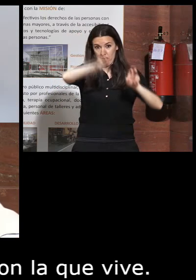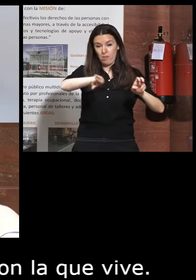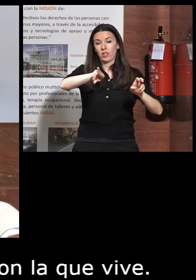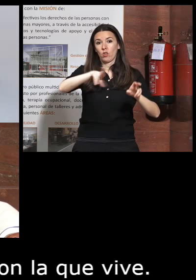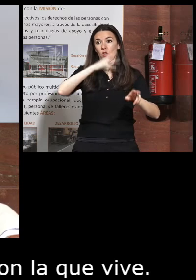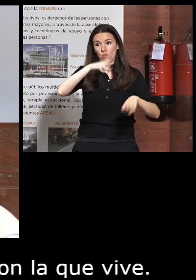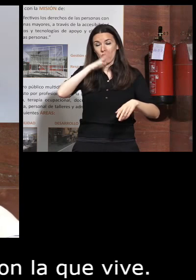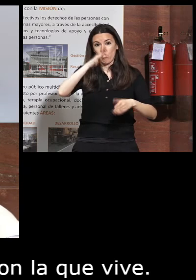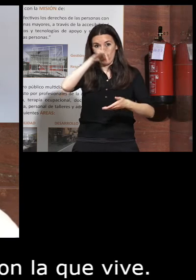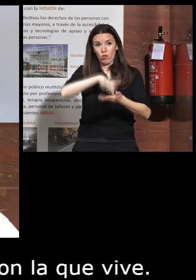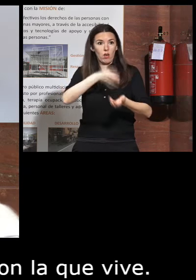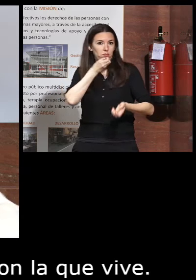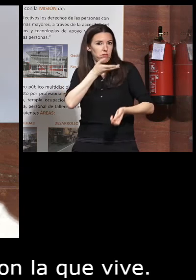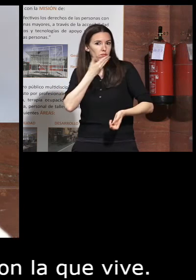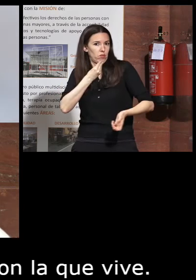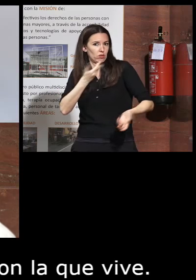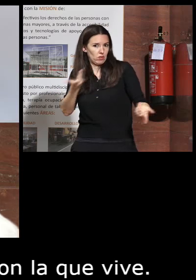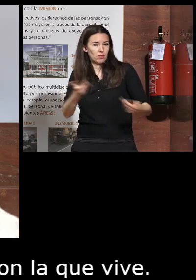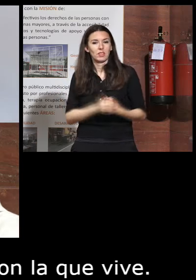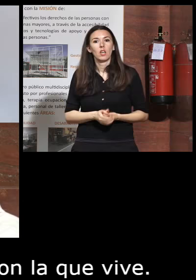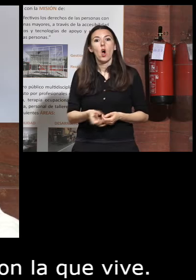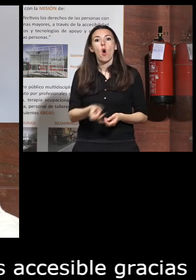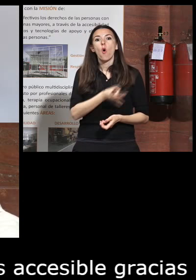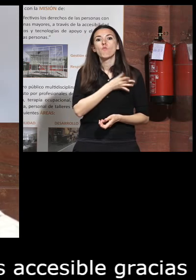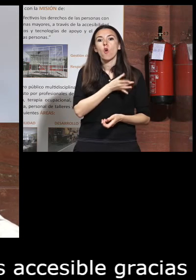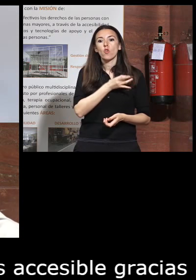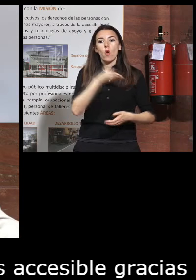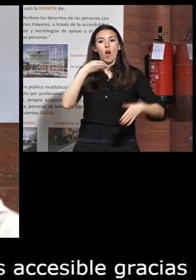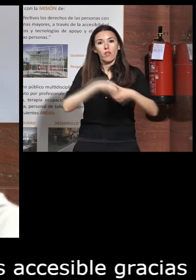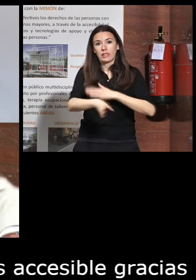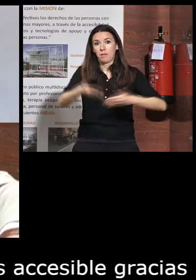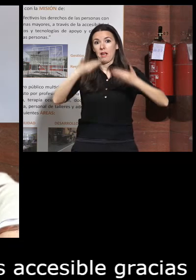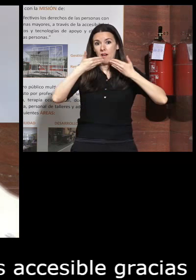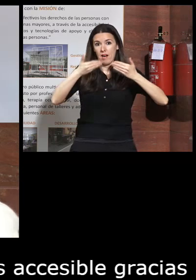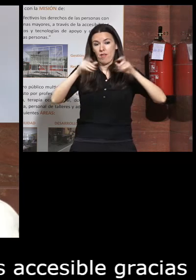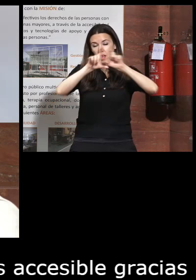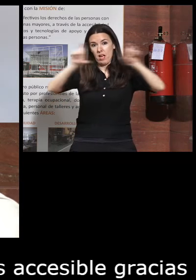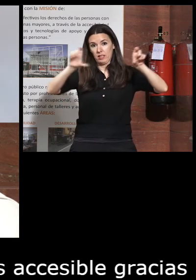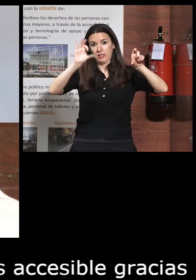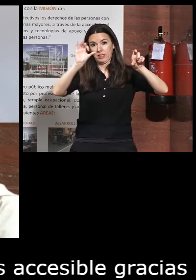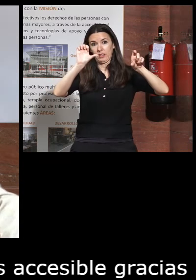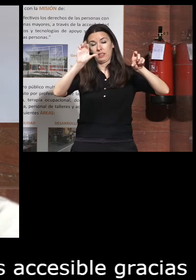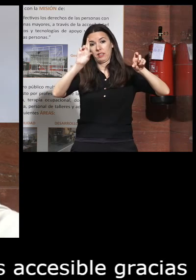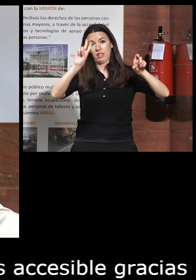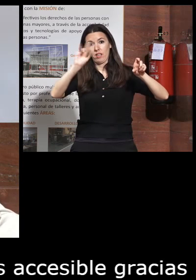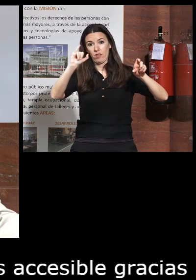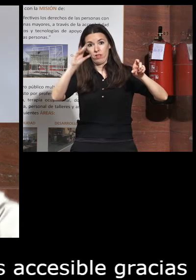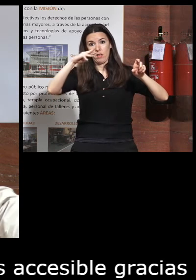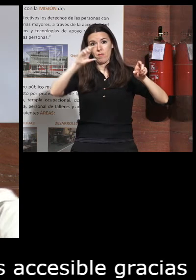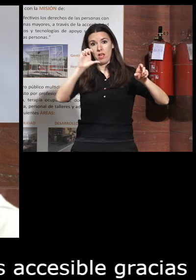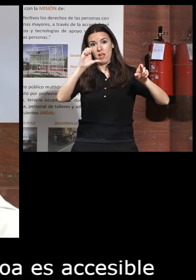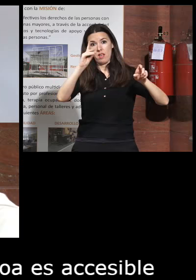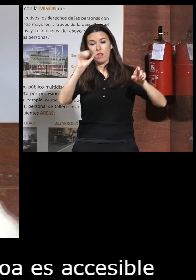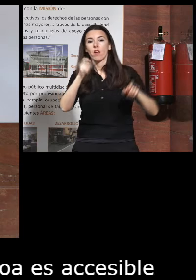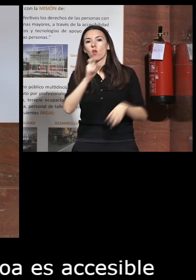bueno esto queda bien la Moncloa es accesible gracias a ser y medio bueno pues ocurrió el siguiente proceso